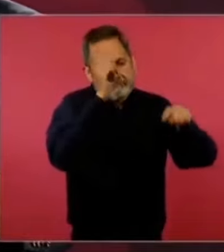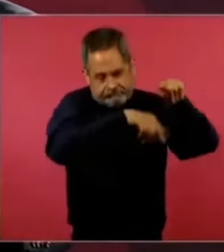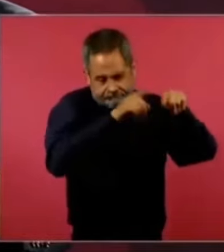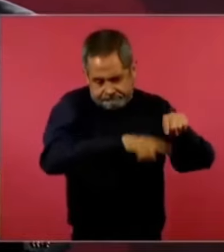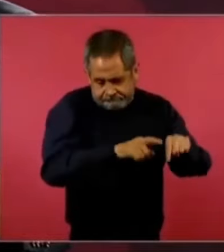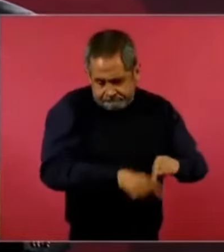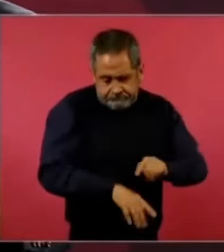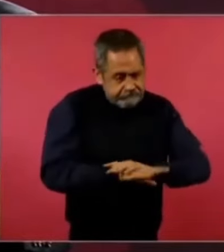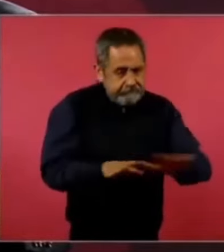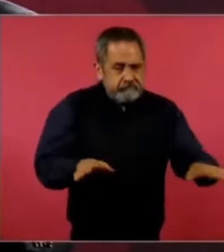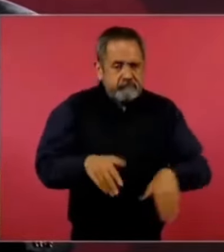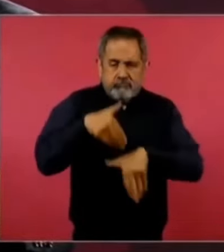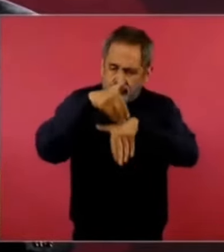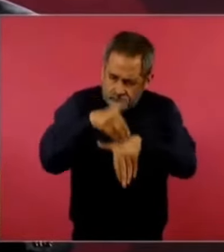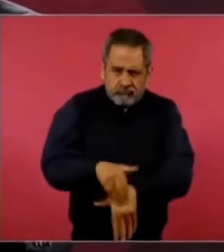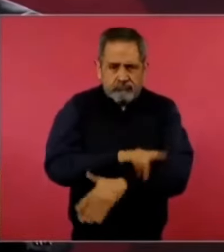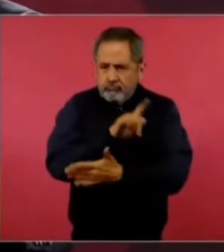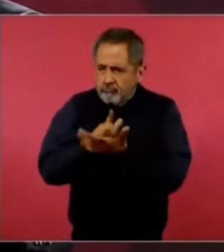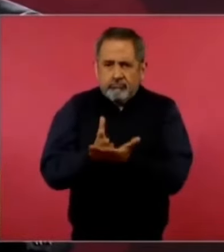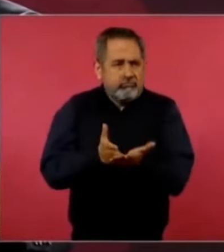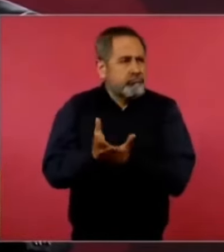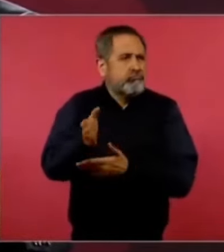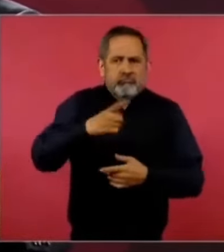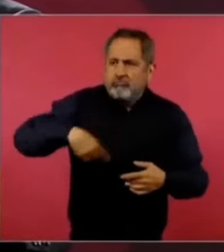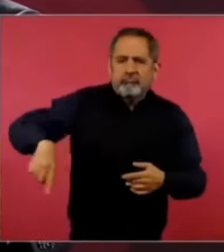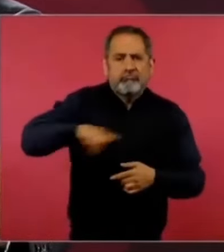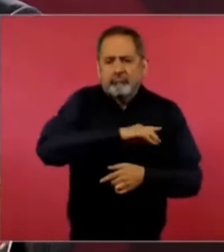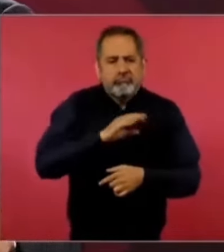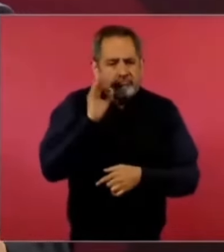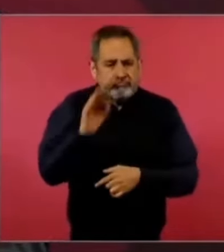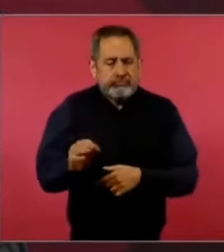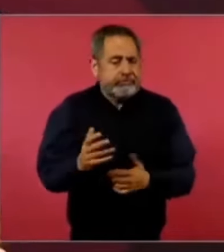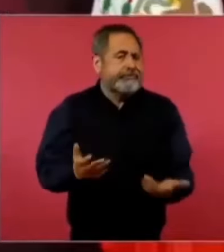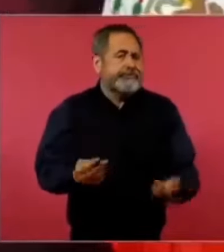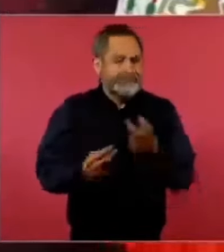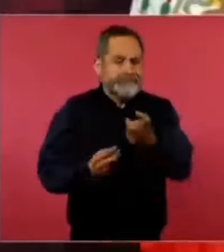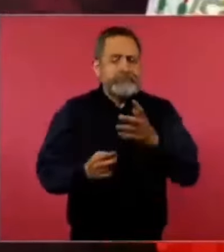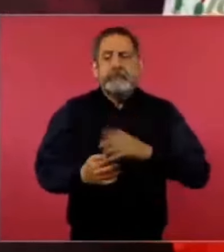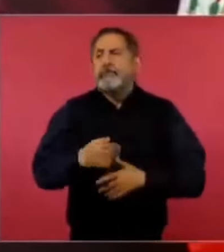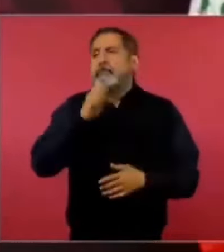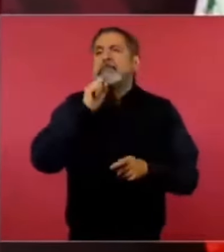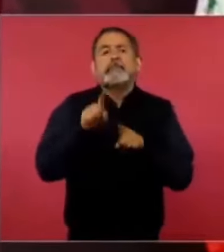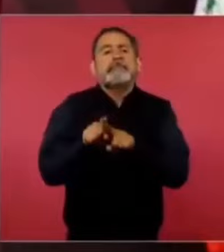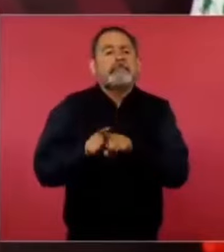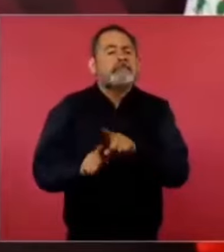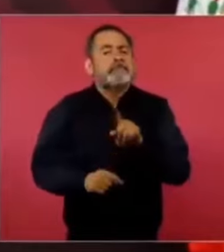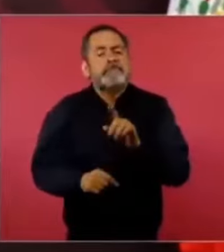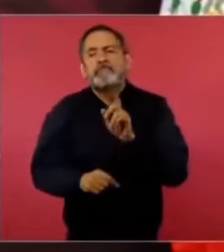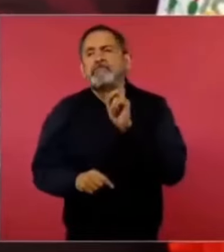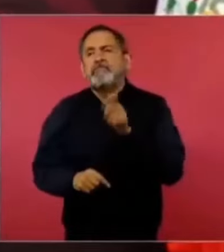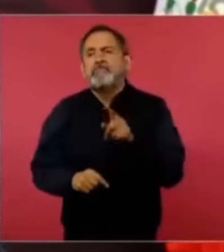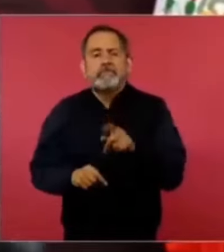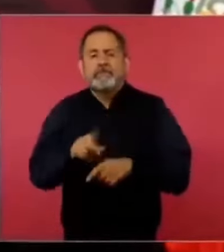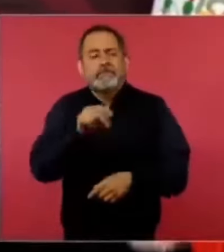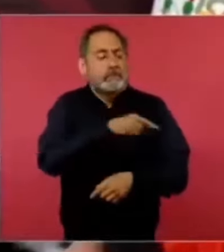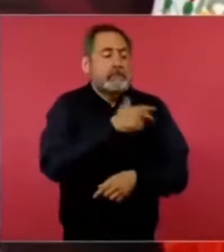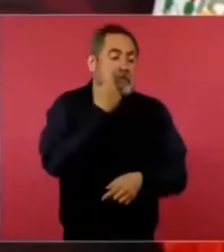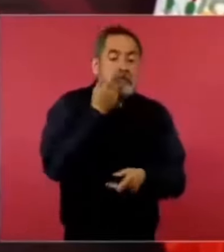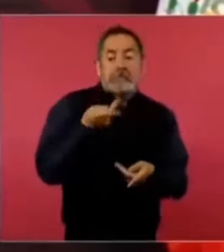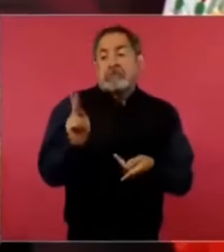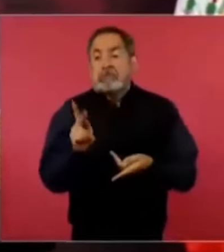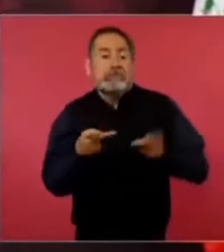auténtico Estado de derecho y también que no se excusen en que